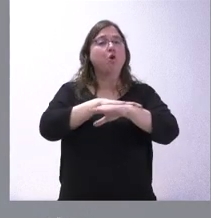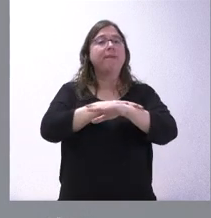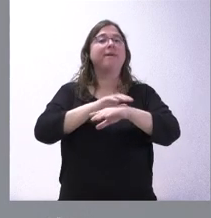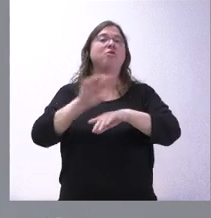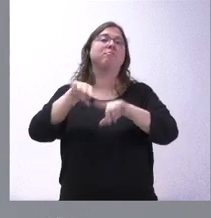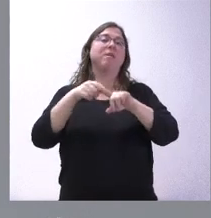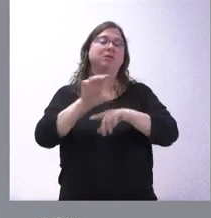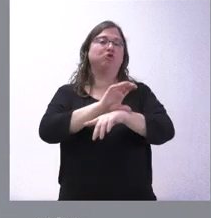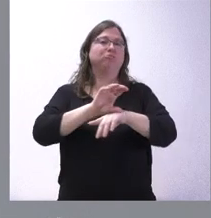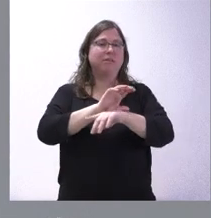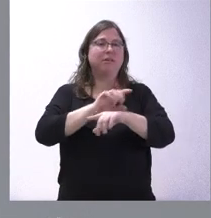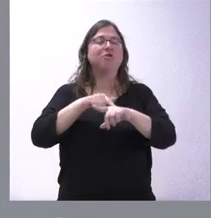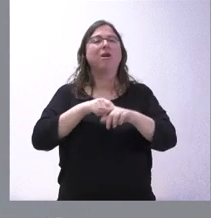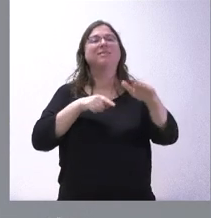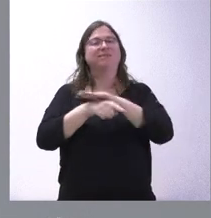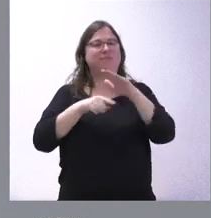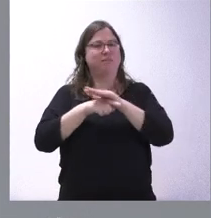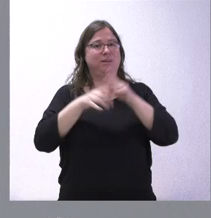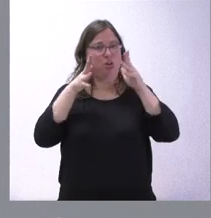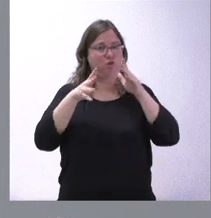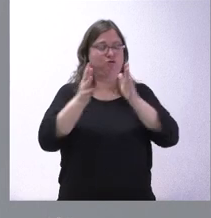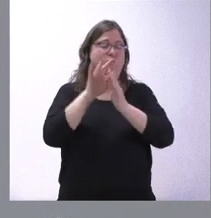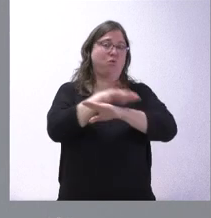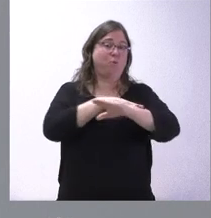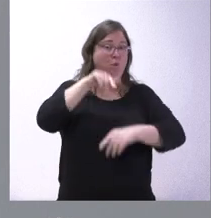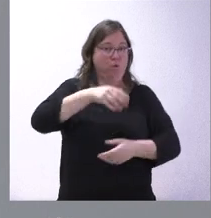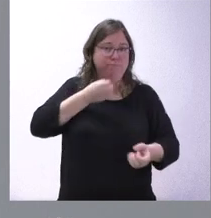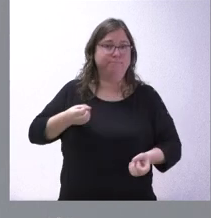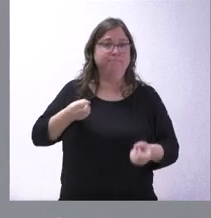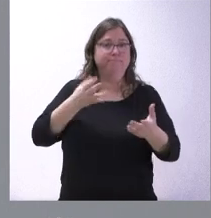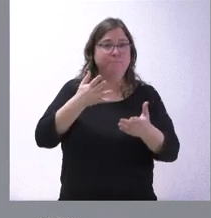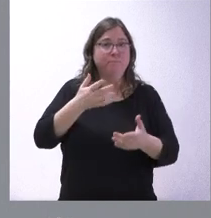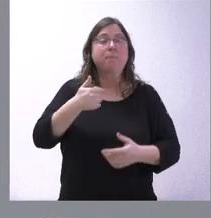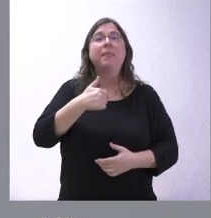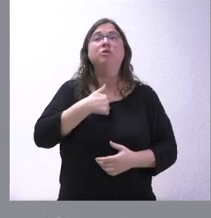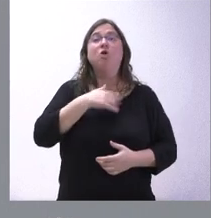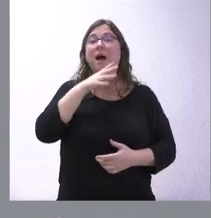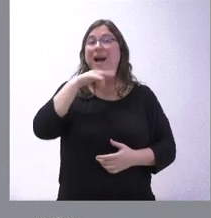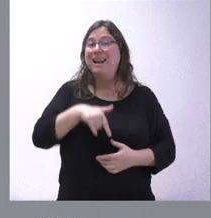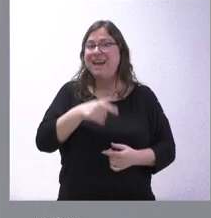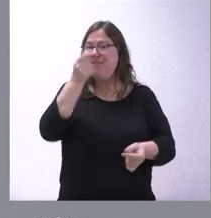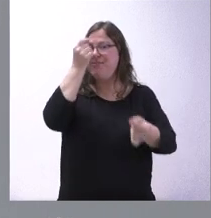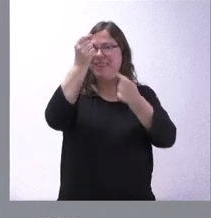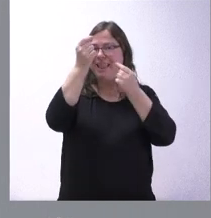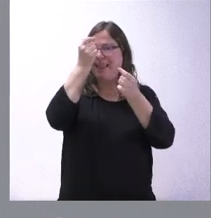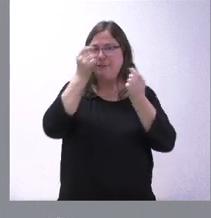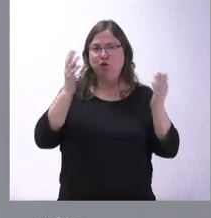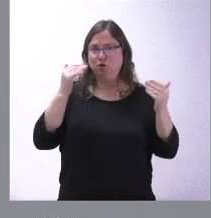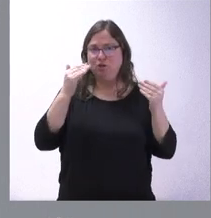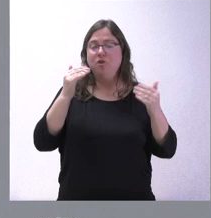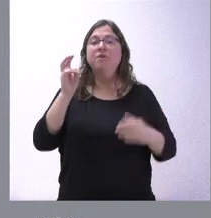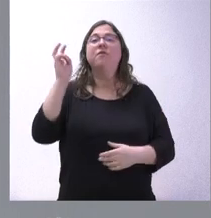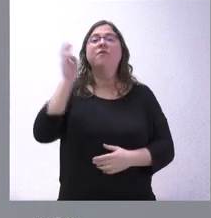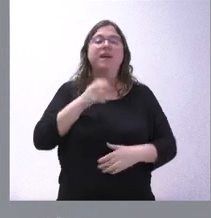trámite en el Consejo de Gobierno. Esto es lo que informamos hoy en este Consejo de Gobierno. Bueno, no tengo aquí el detalle del origen de